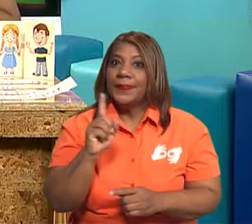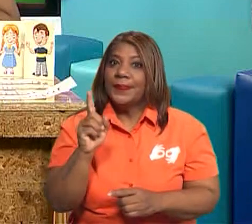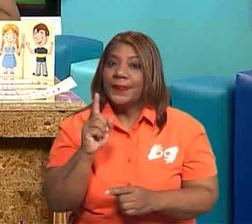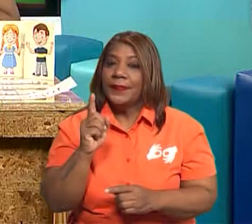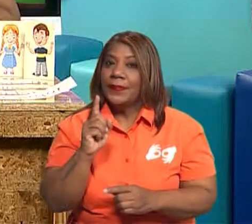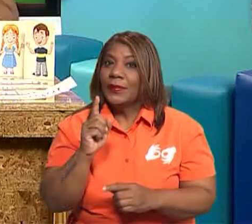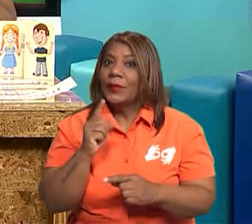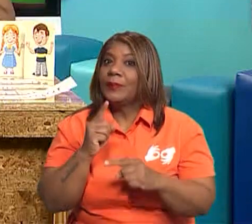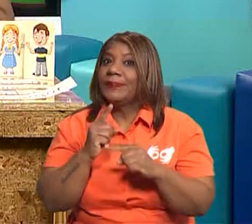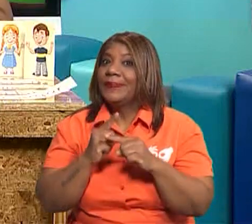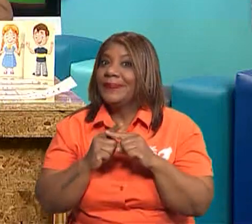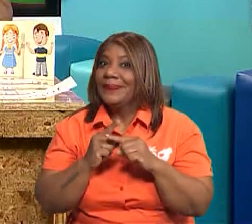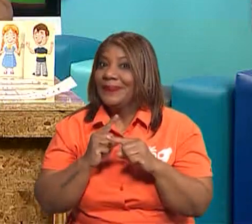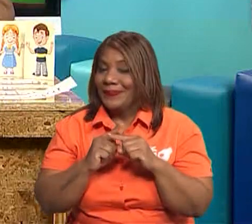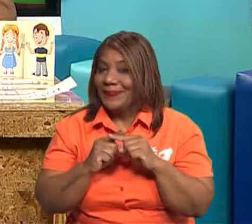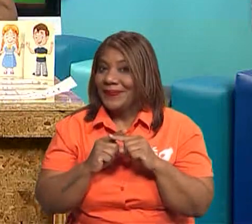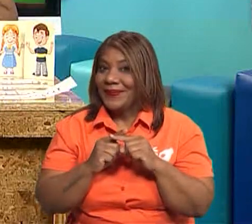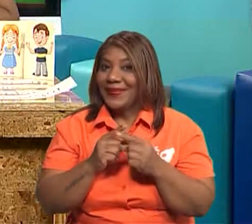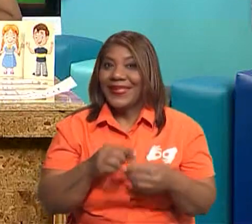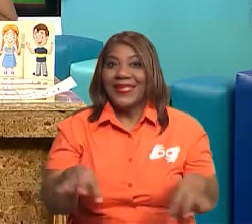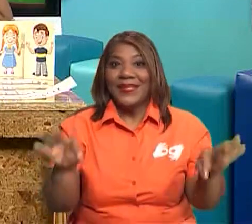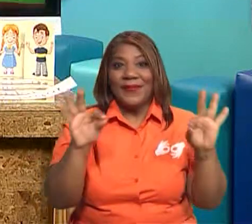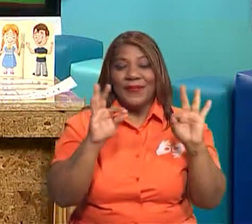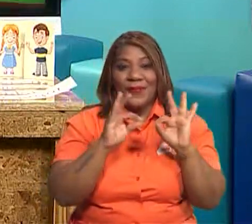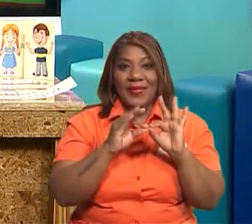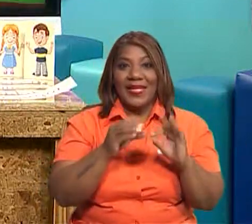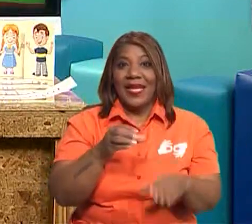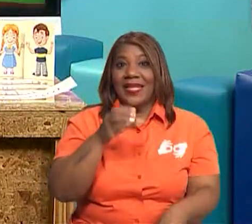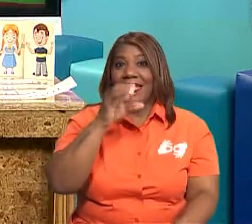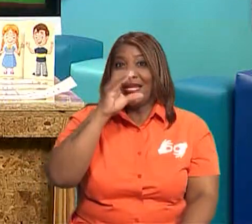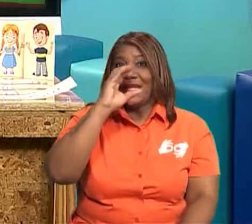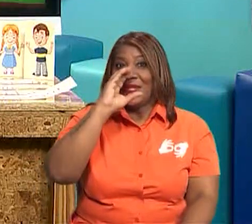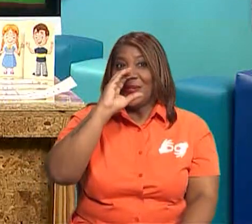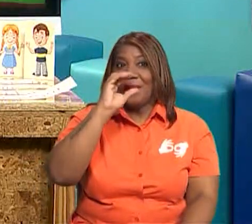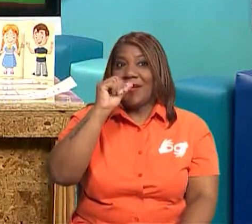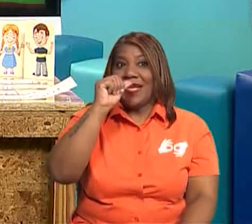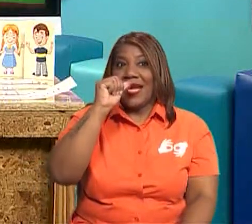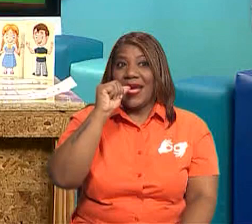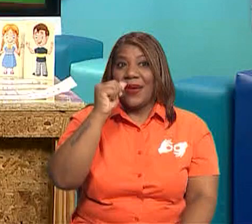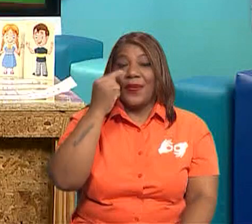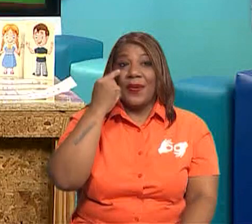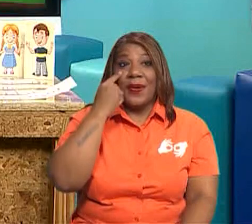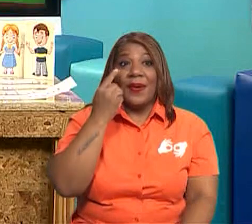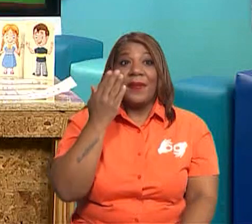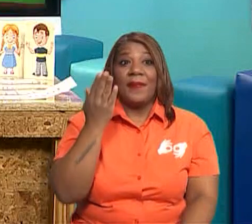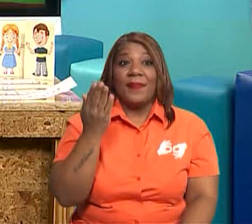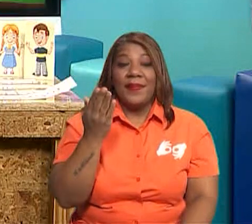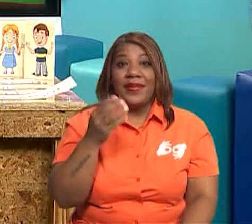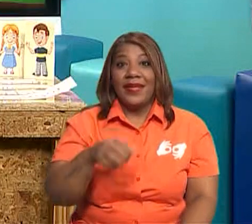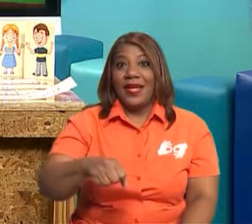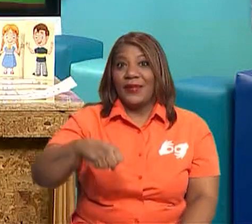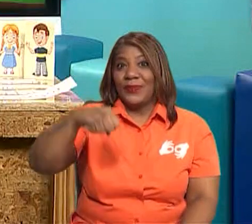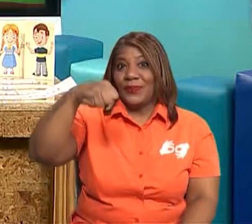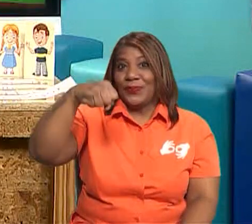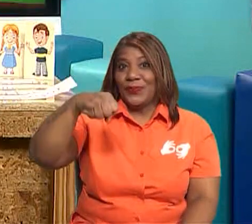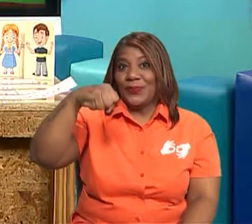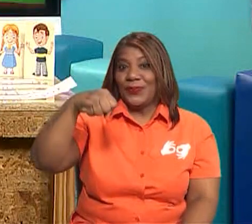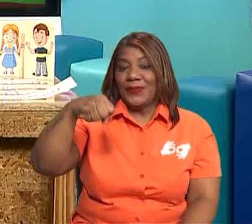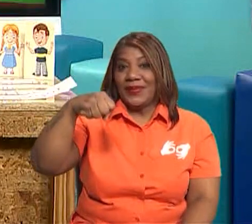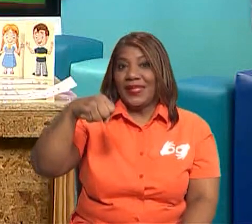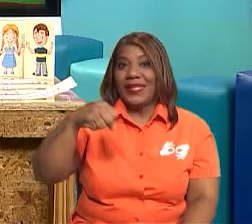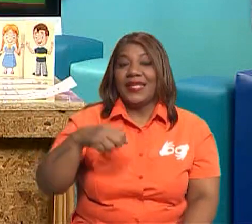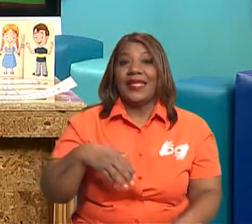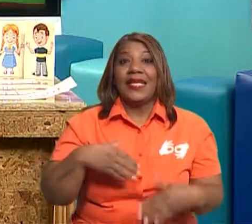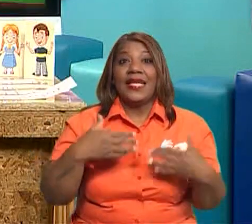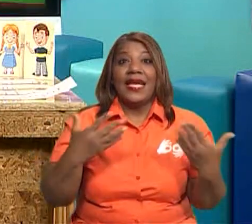importante, el tomar agua. Y para eso les traje también hoy una canasta, en la que vamos a